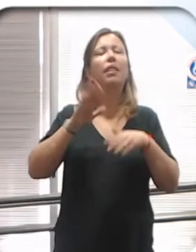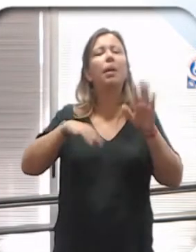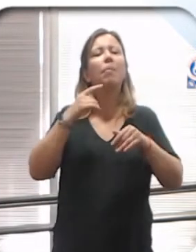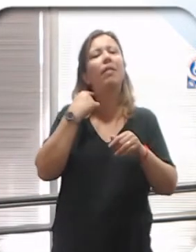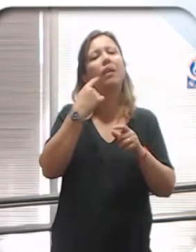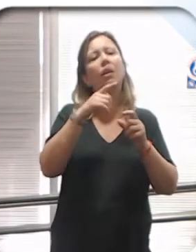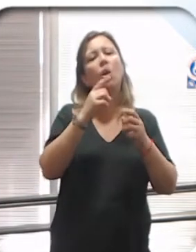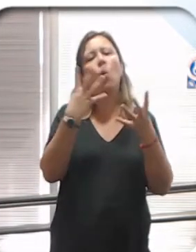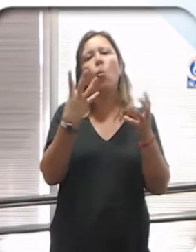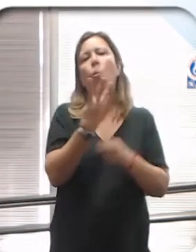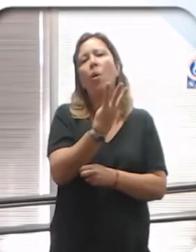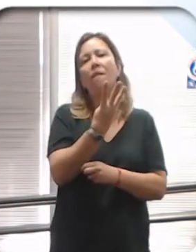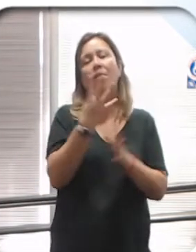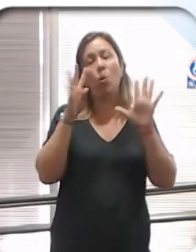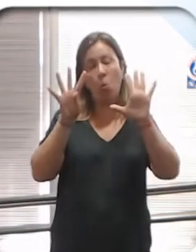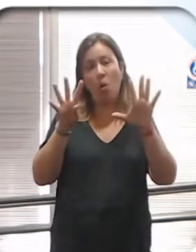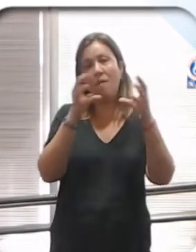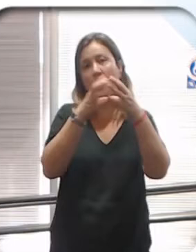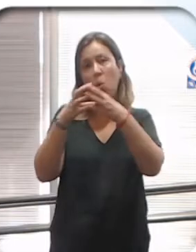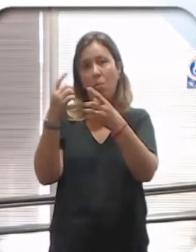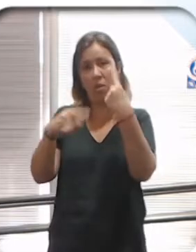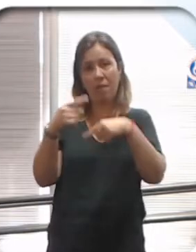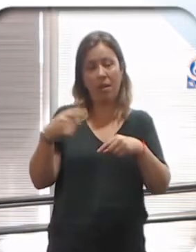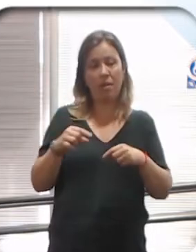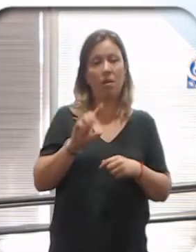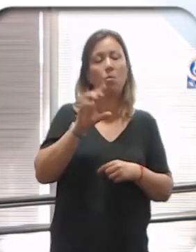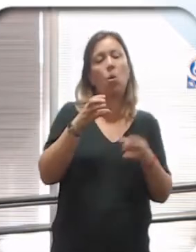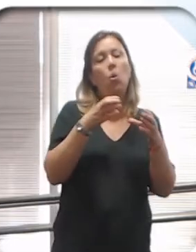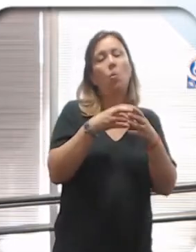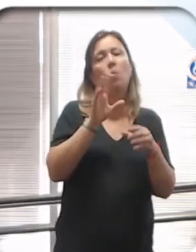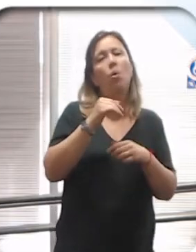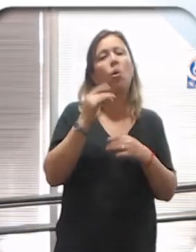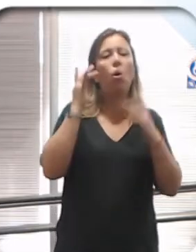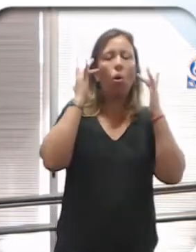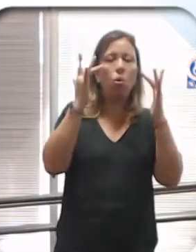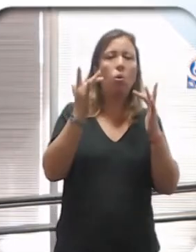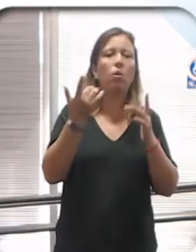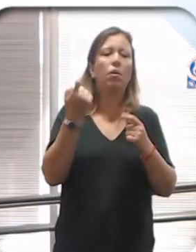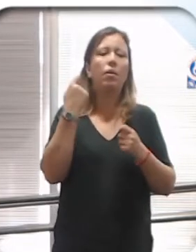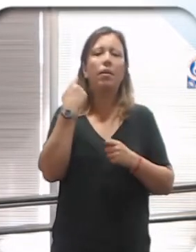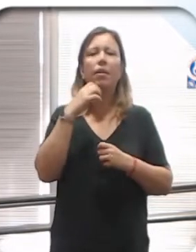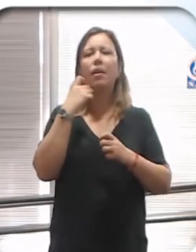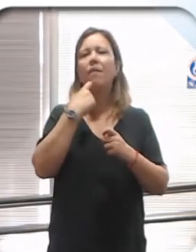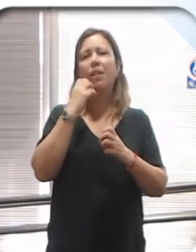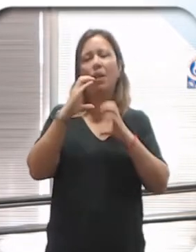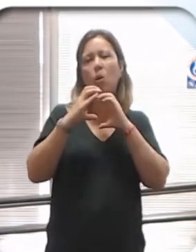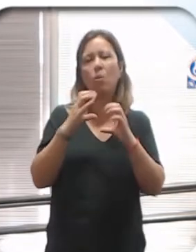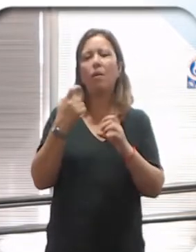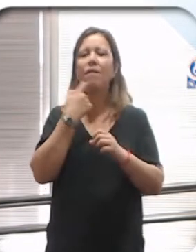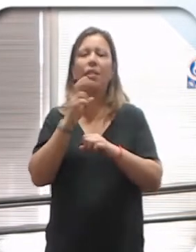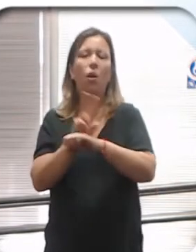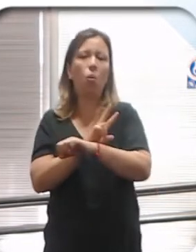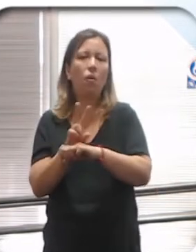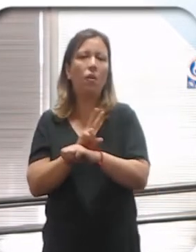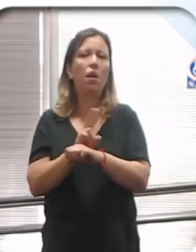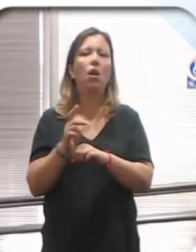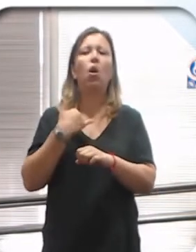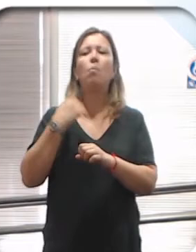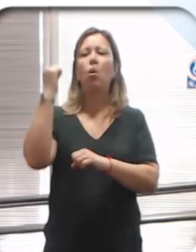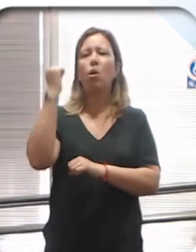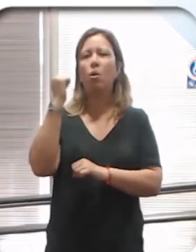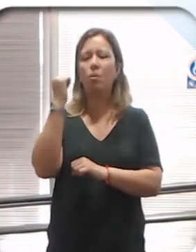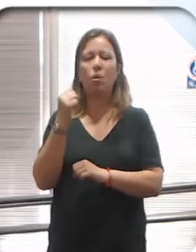deficiencias en nueve grupos. En el grupo de la conducta, deficiencia de la comunicación, del cuidado personal, de la